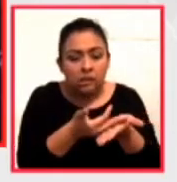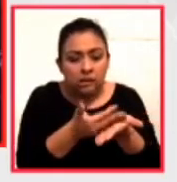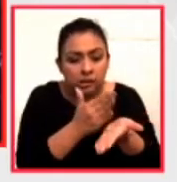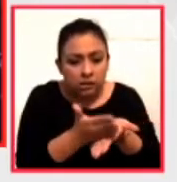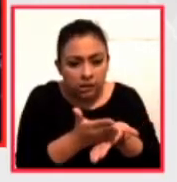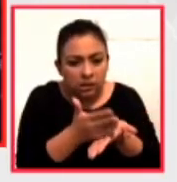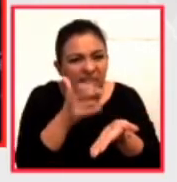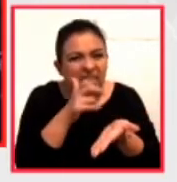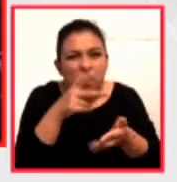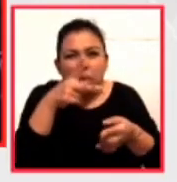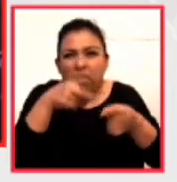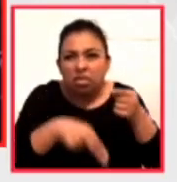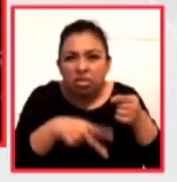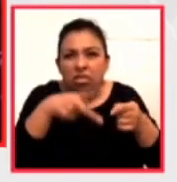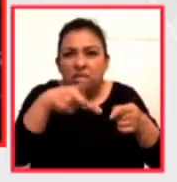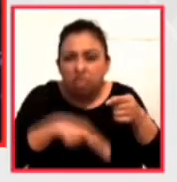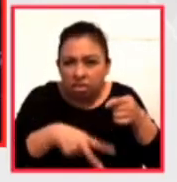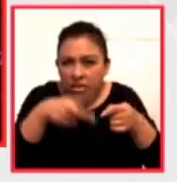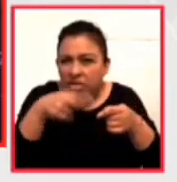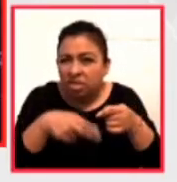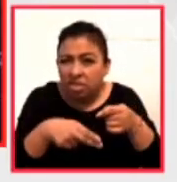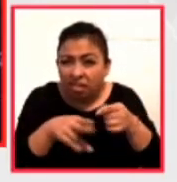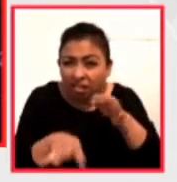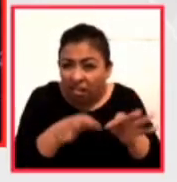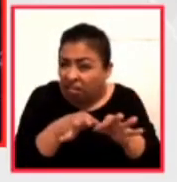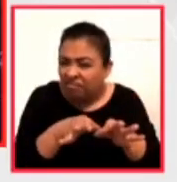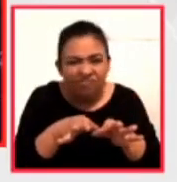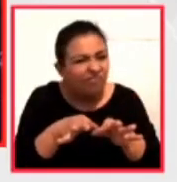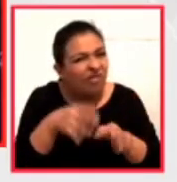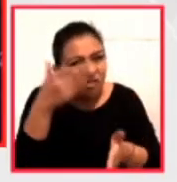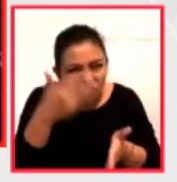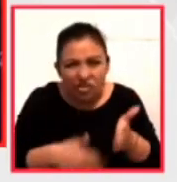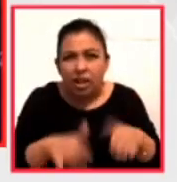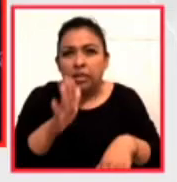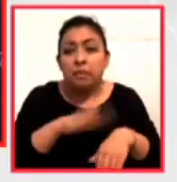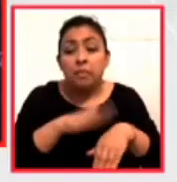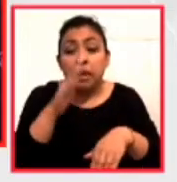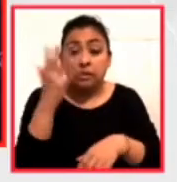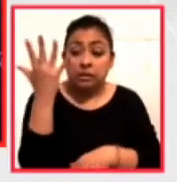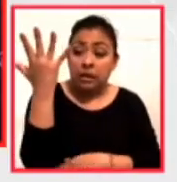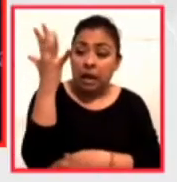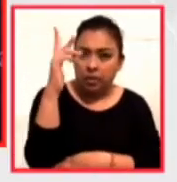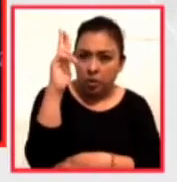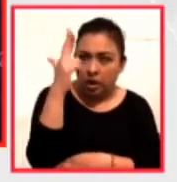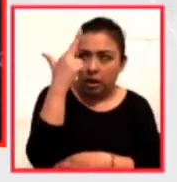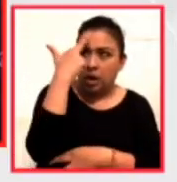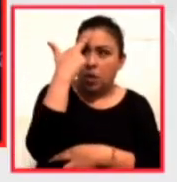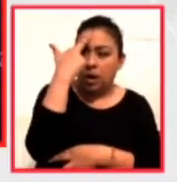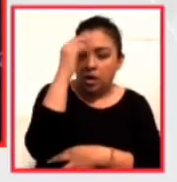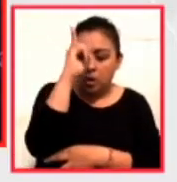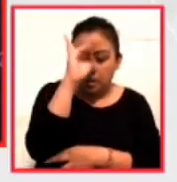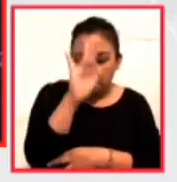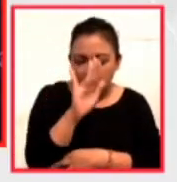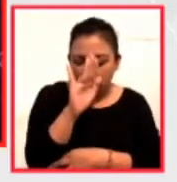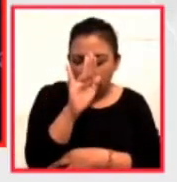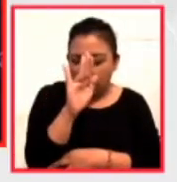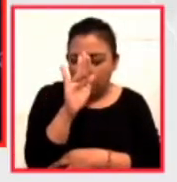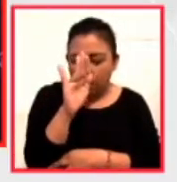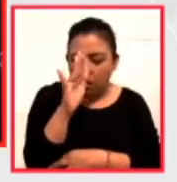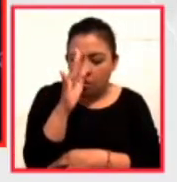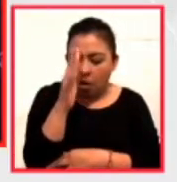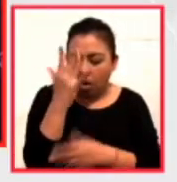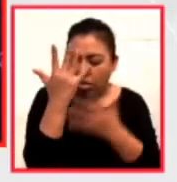siempre es incompleta, insuficiente, el árbol que recuerdo y la imagen imprecisa del árbol